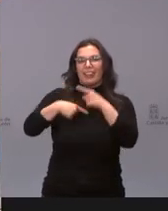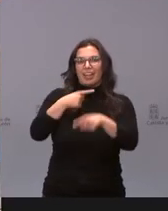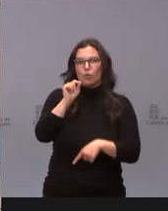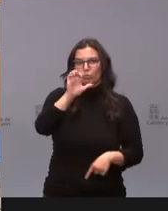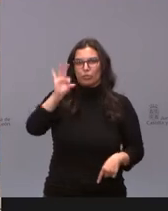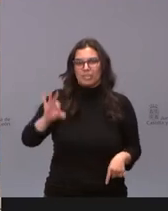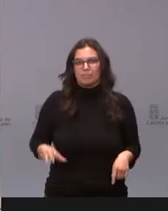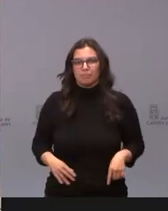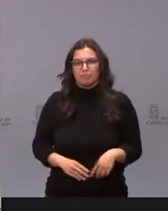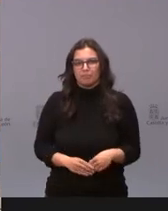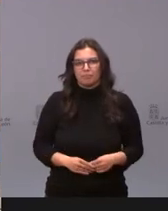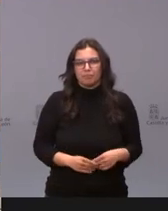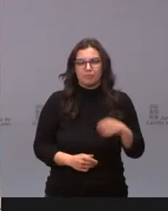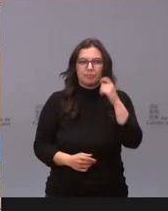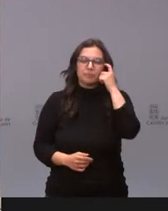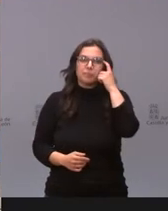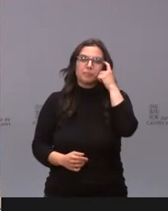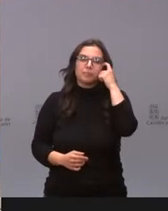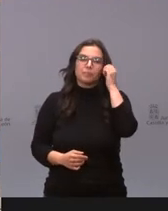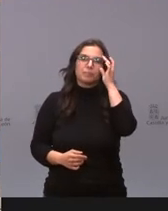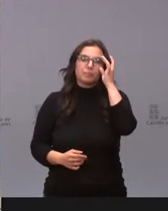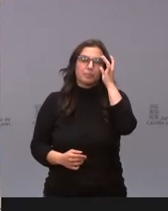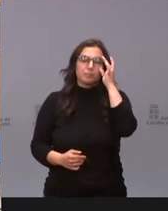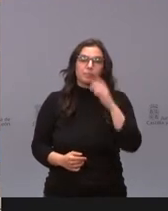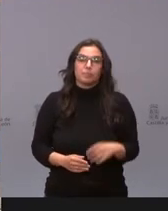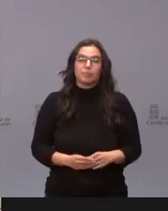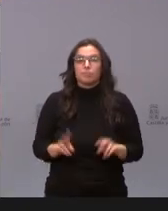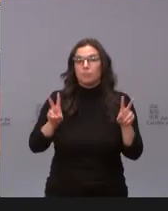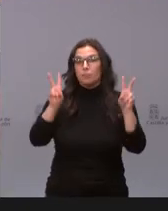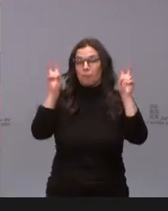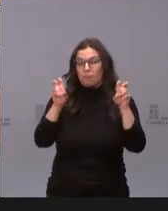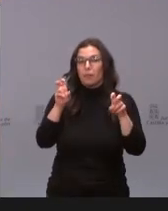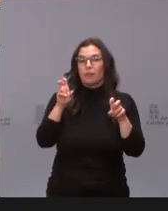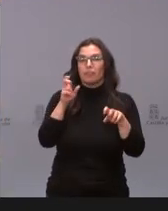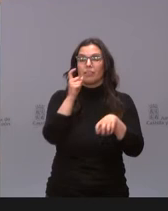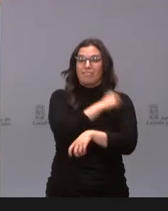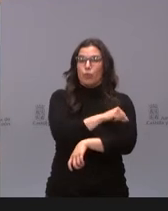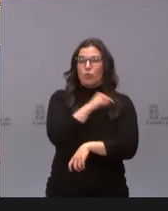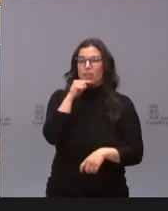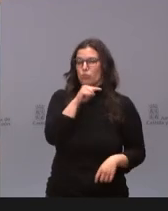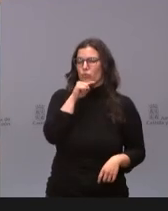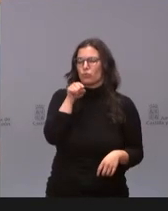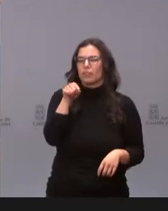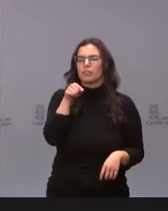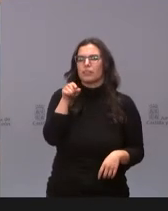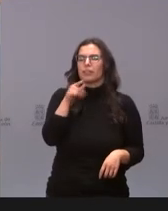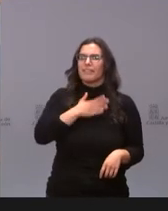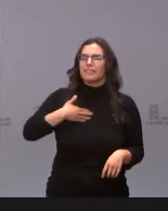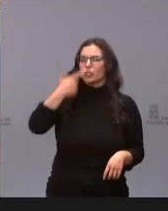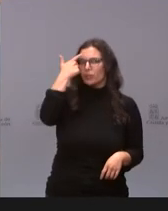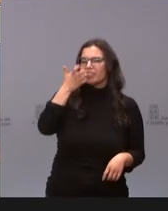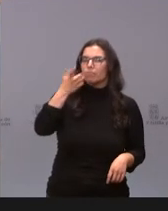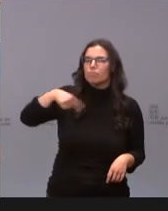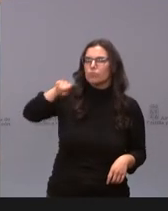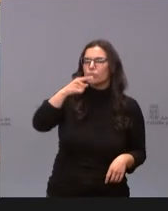Cuando quieras, Laura. Pues siguiendo con el tema de Sputnik, sí que me gustaría saber si tienen ustedes conocimiento de